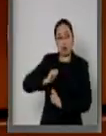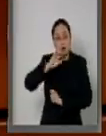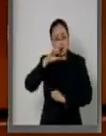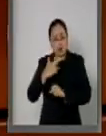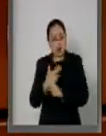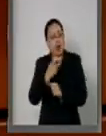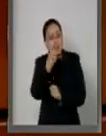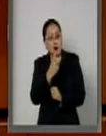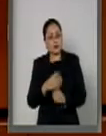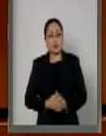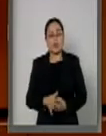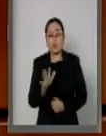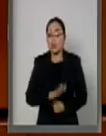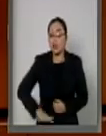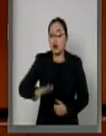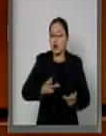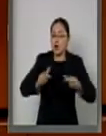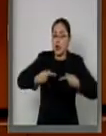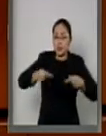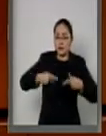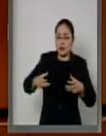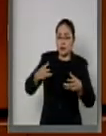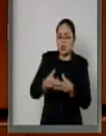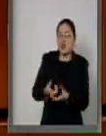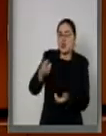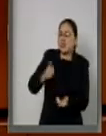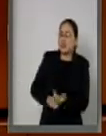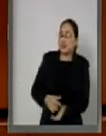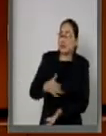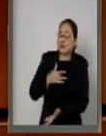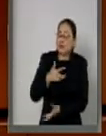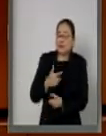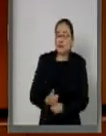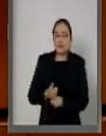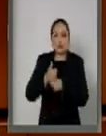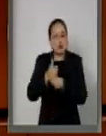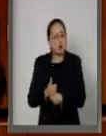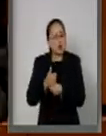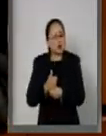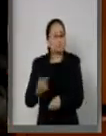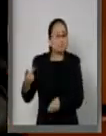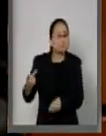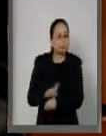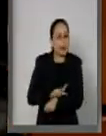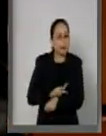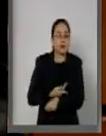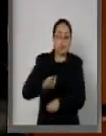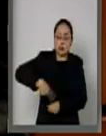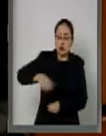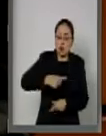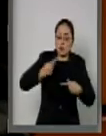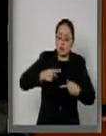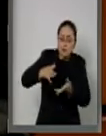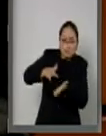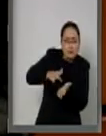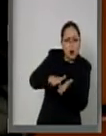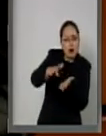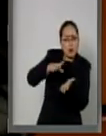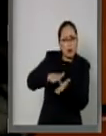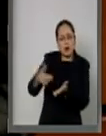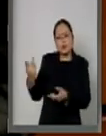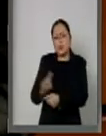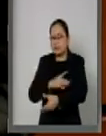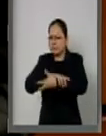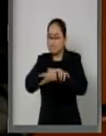en su conjunto, en el dolor de la tragedia, en la solidaridad con los que han sido afectados,